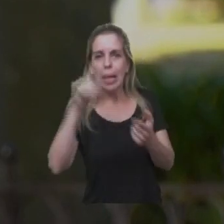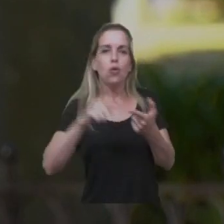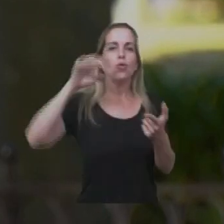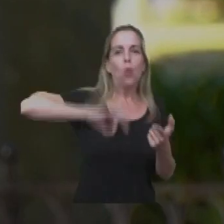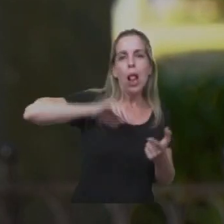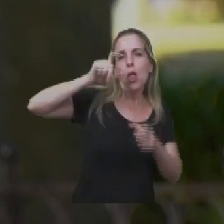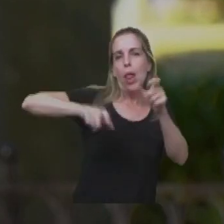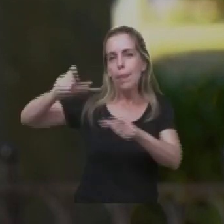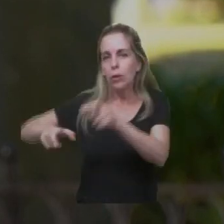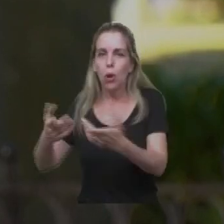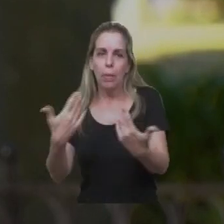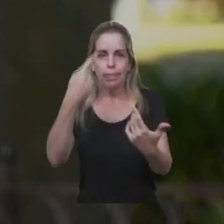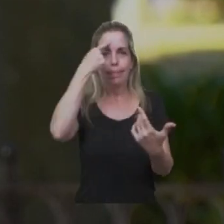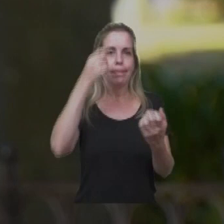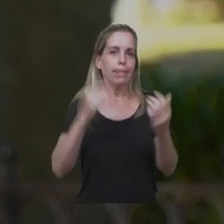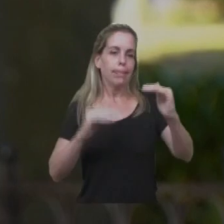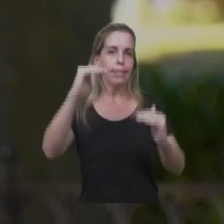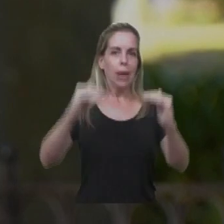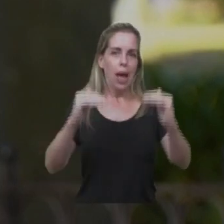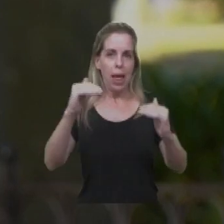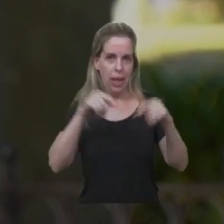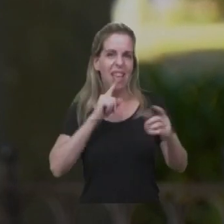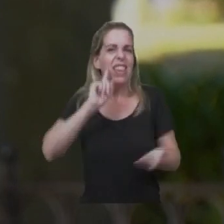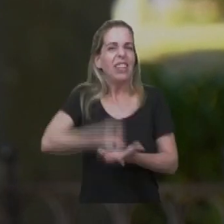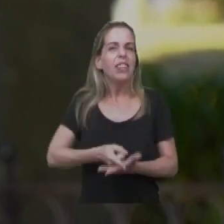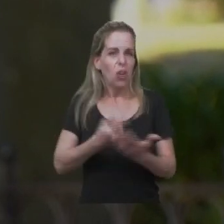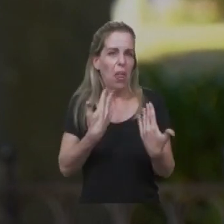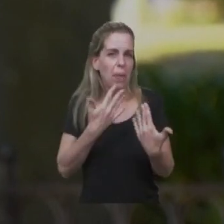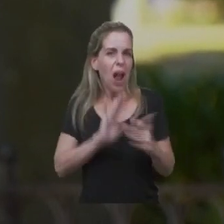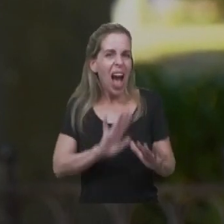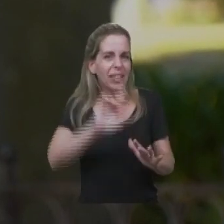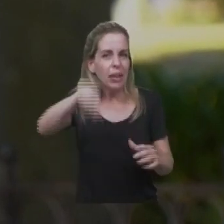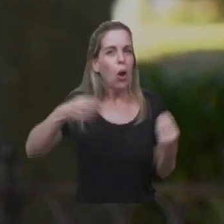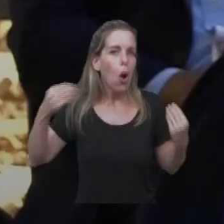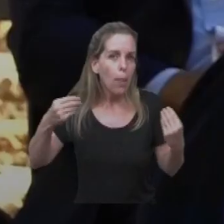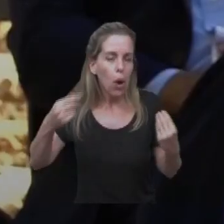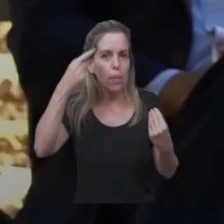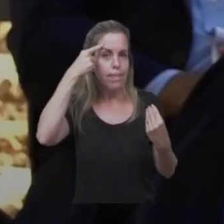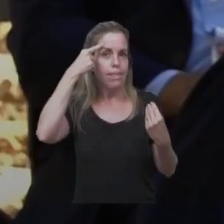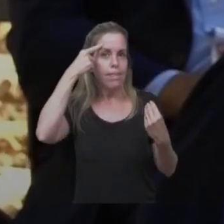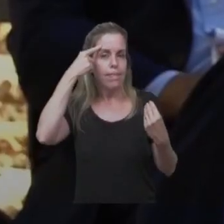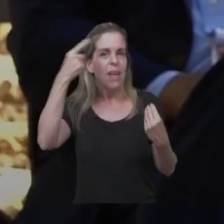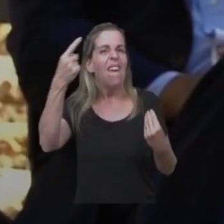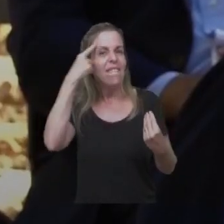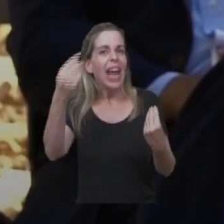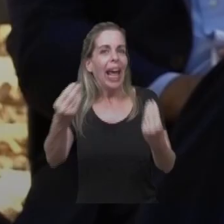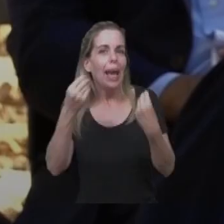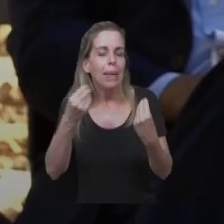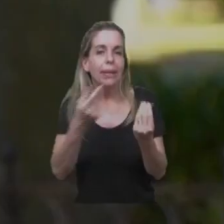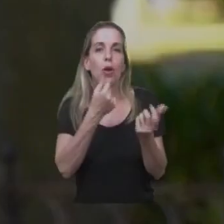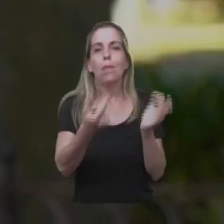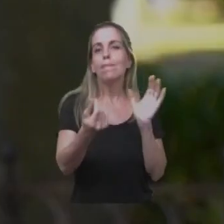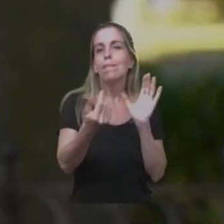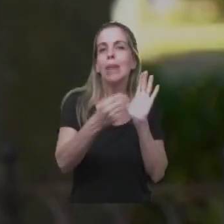Esta decisión partió también de eso, de observar cómo la presión de la canasta alimentaria